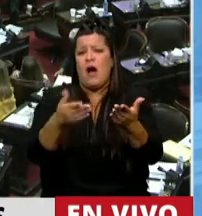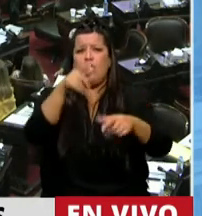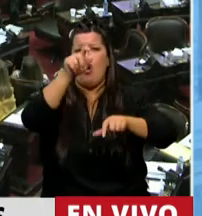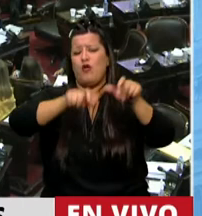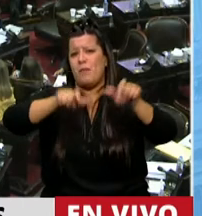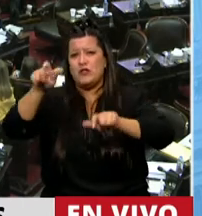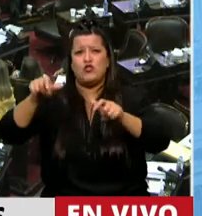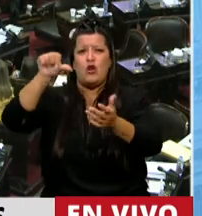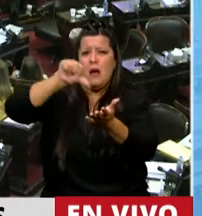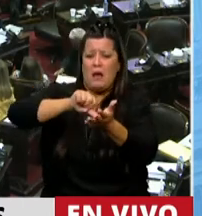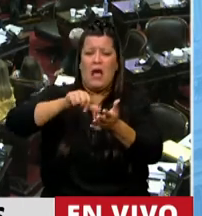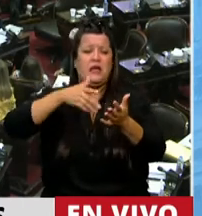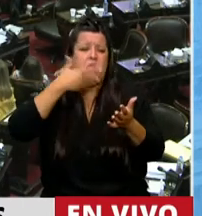el otro.